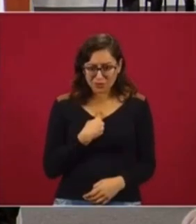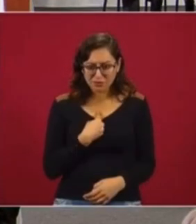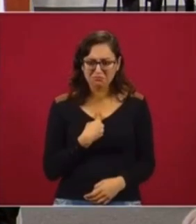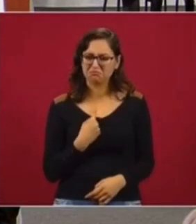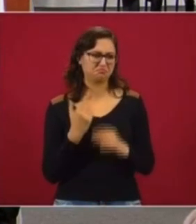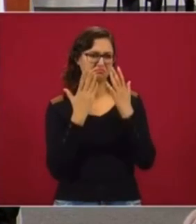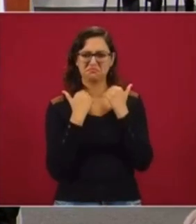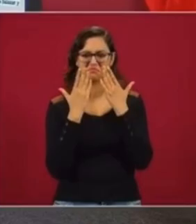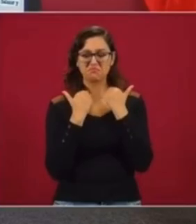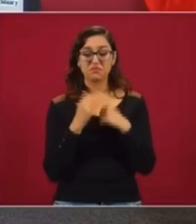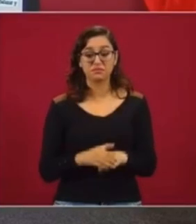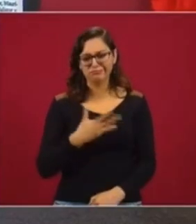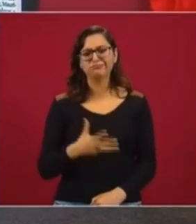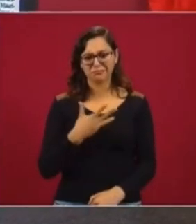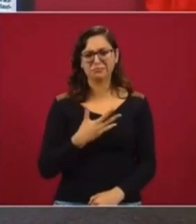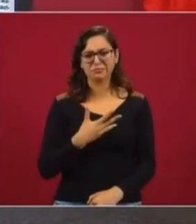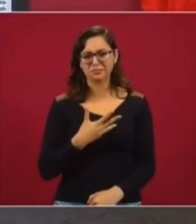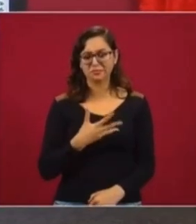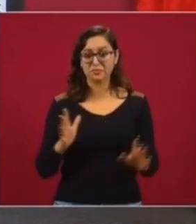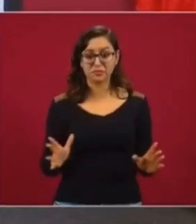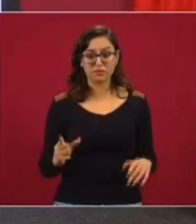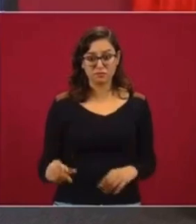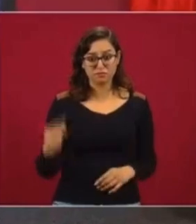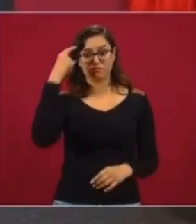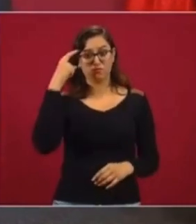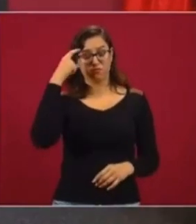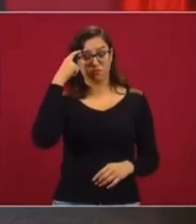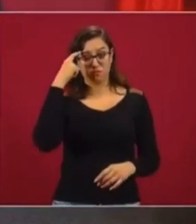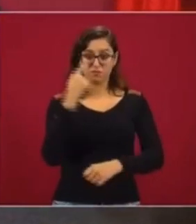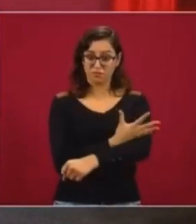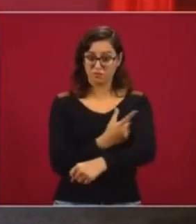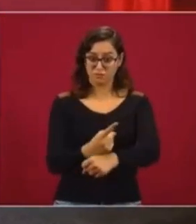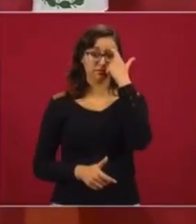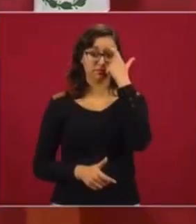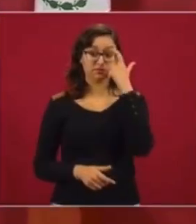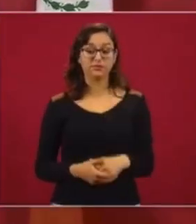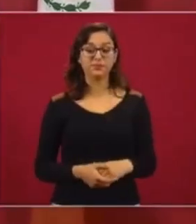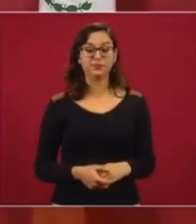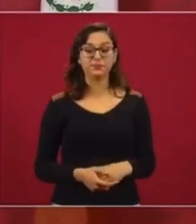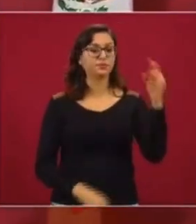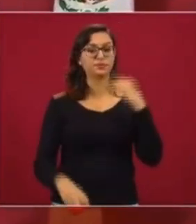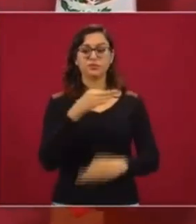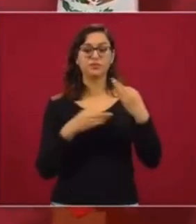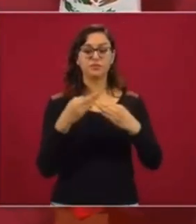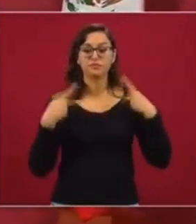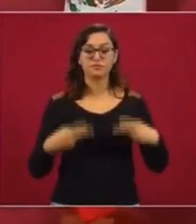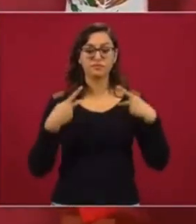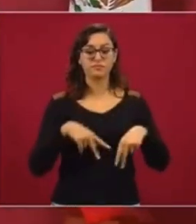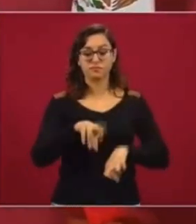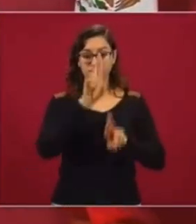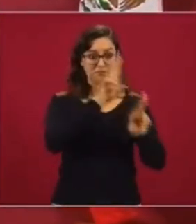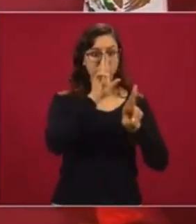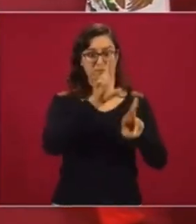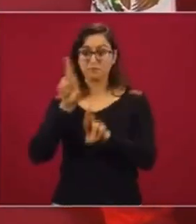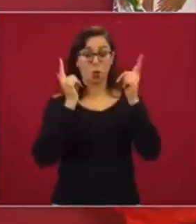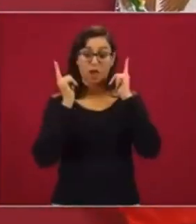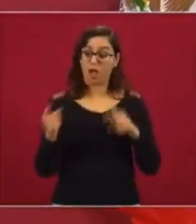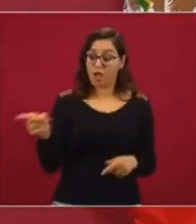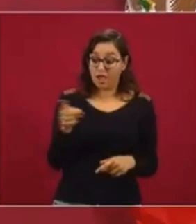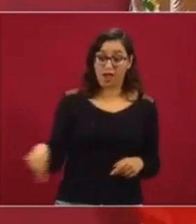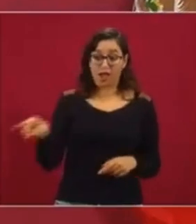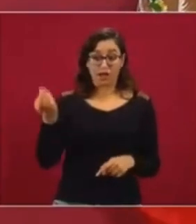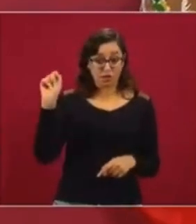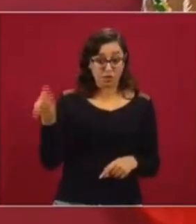odio. Lo que hay es honestidad. Honestidad intelectual y honestidad en lo económico respecto a todos. Y me gustaría que ellos mismos